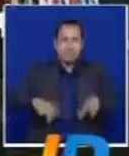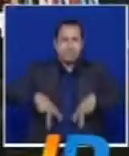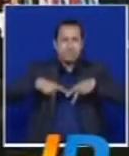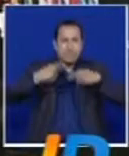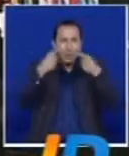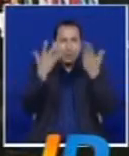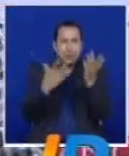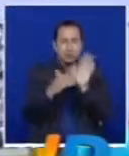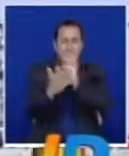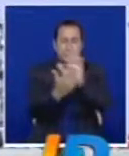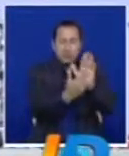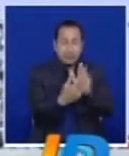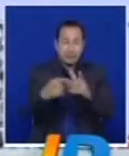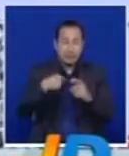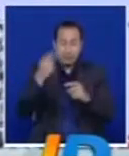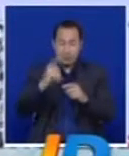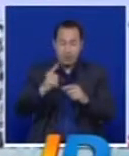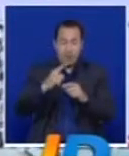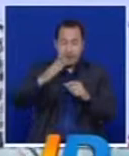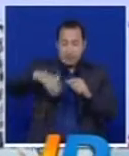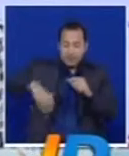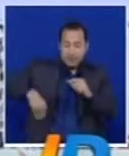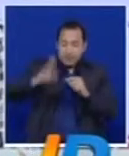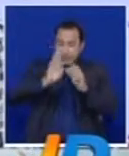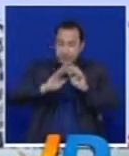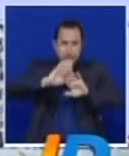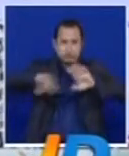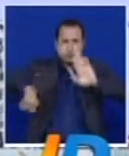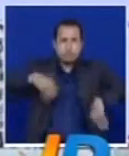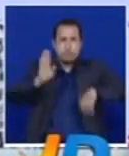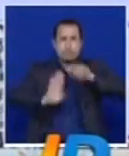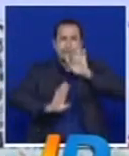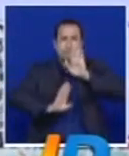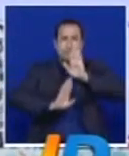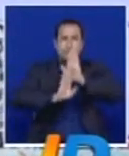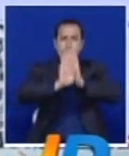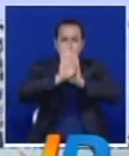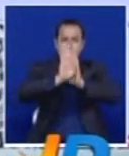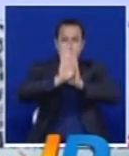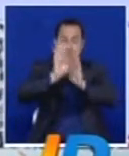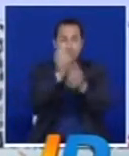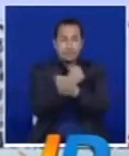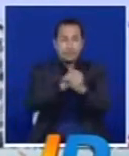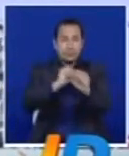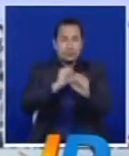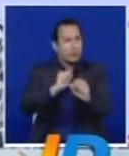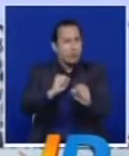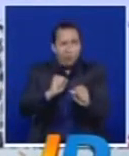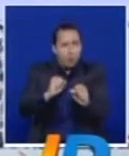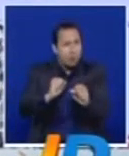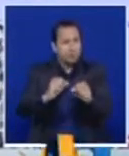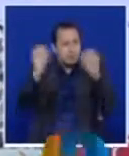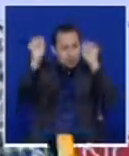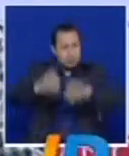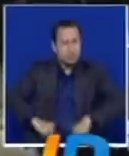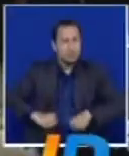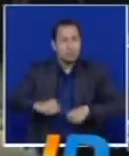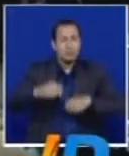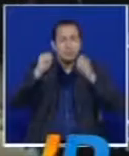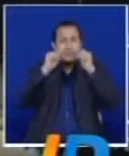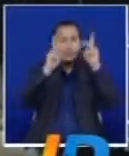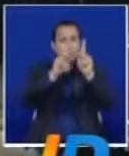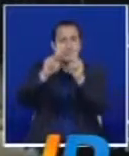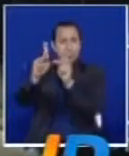salir del atraso social. Lo único en mi vida, nada más, que yo siempre quise, fue hacer las cosas para ayudar al pueblo.